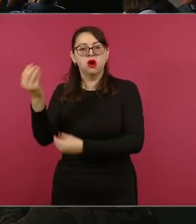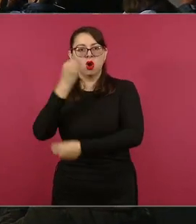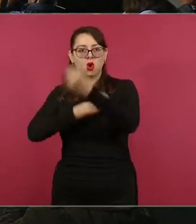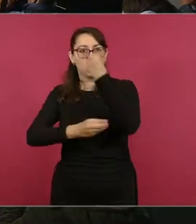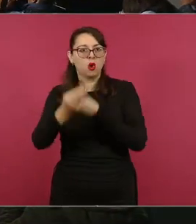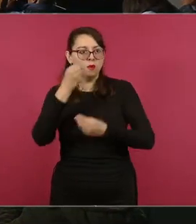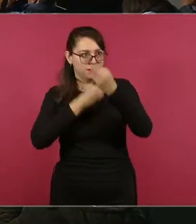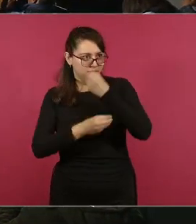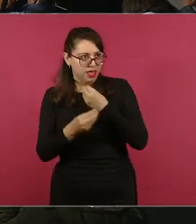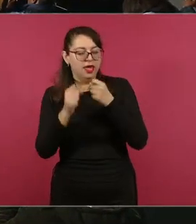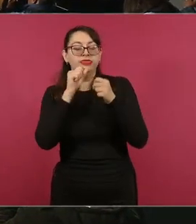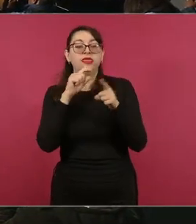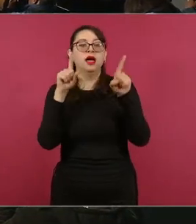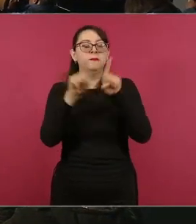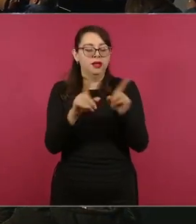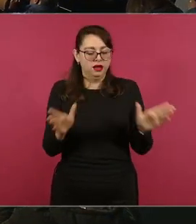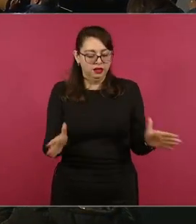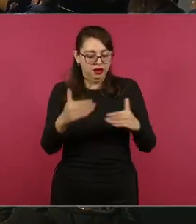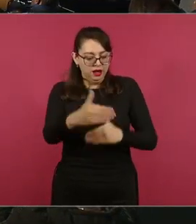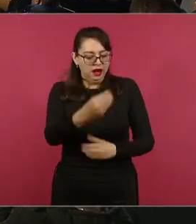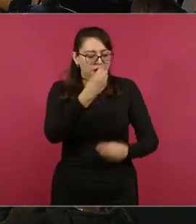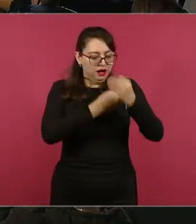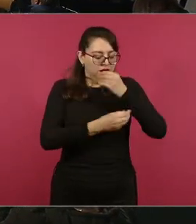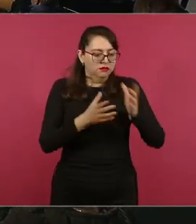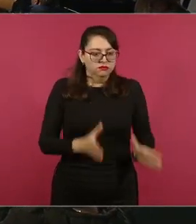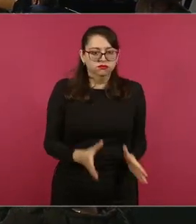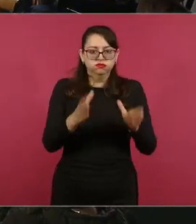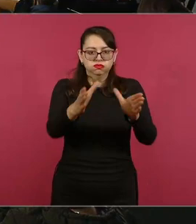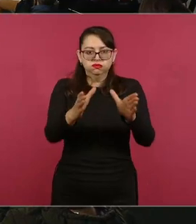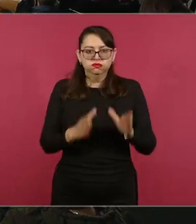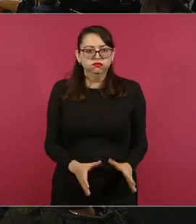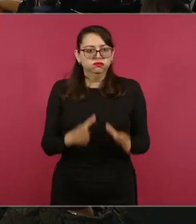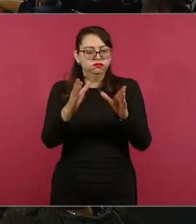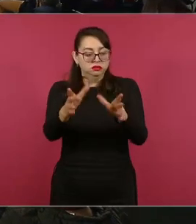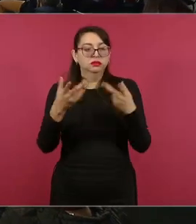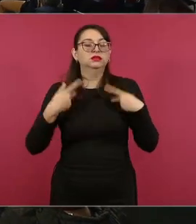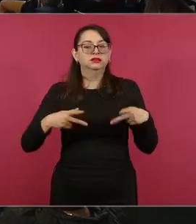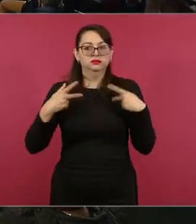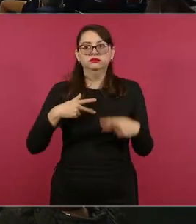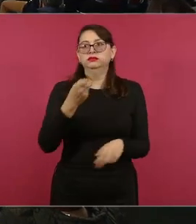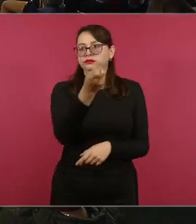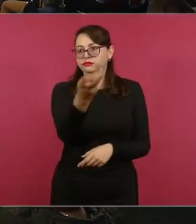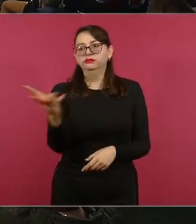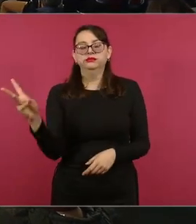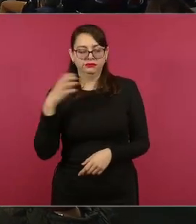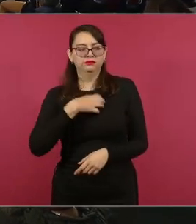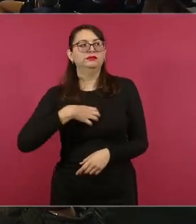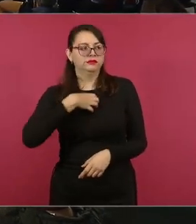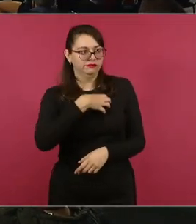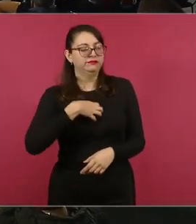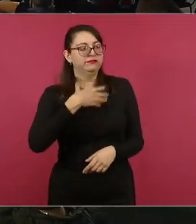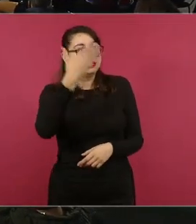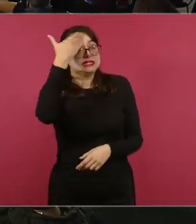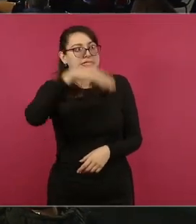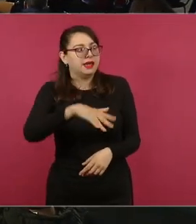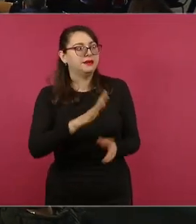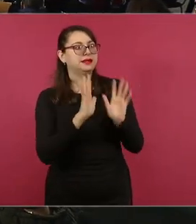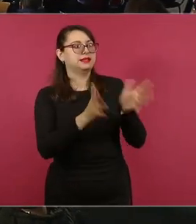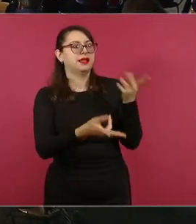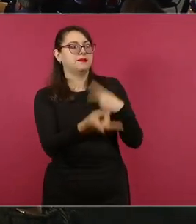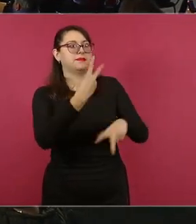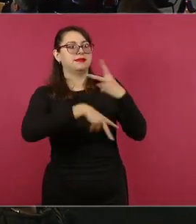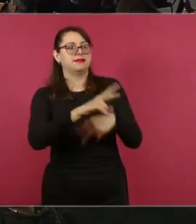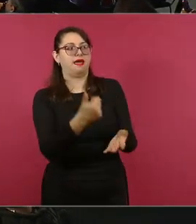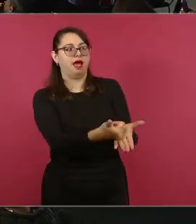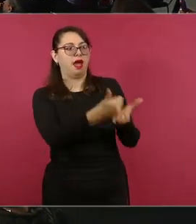y la gente nos recibe muy bien, nos estaban esperando, saben que pues el trabajo que se hace en campo desde el inicio de la